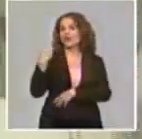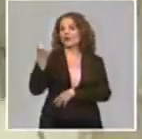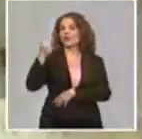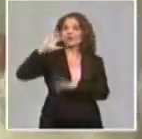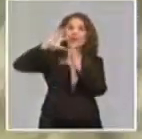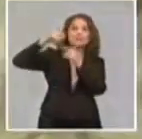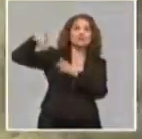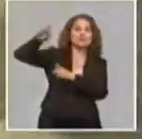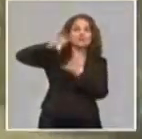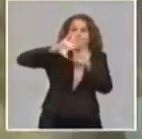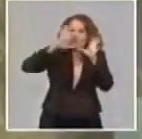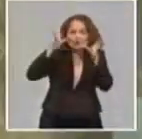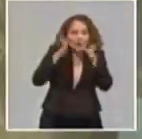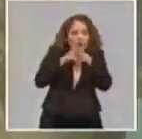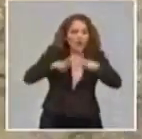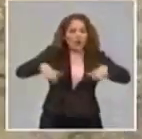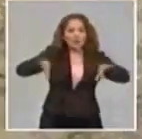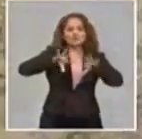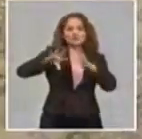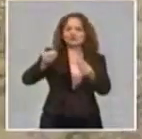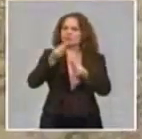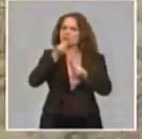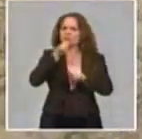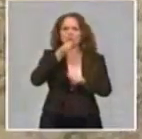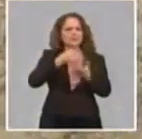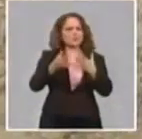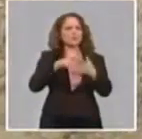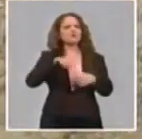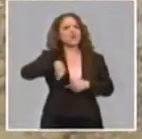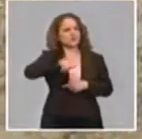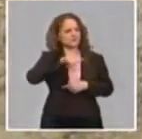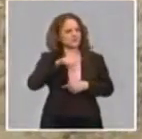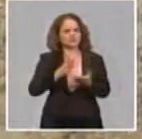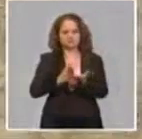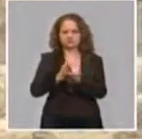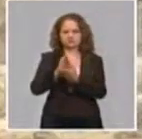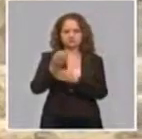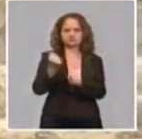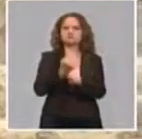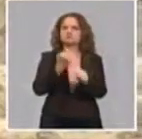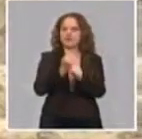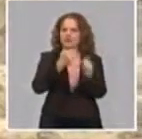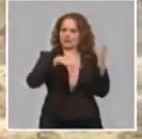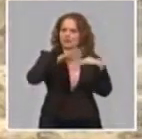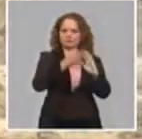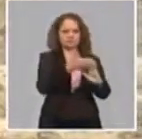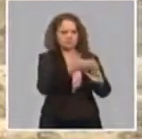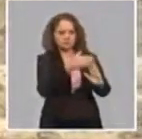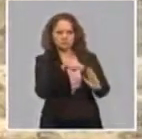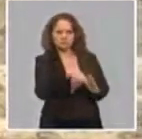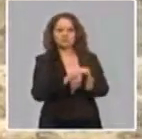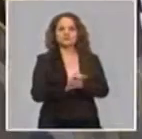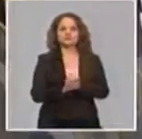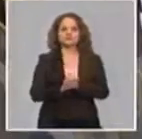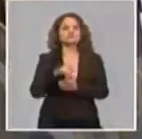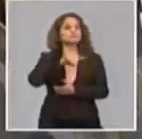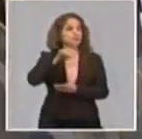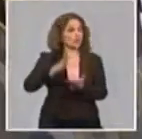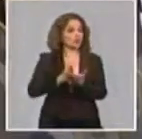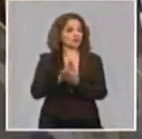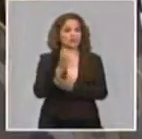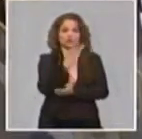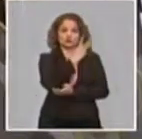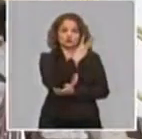economía, inclusive los aseguramientos, como expliqué en otra mesa redonda, nosotros hemos mantenido las tres ramas fundamentales